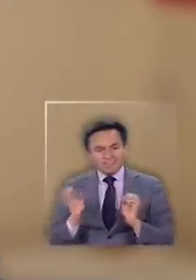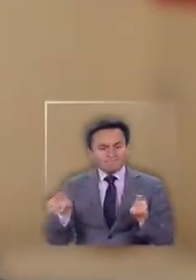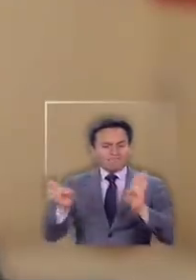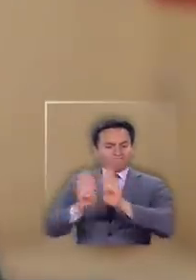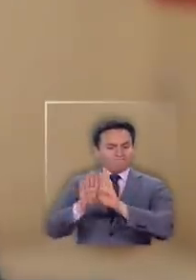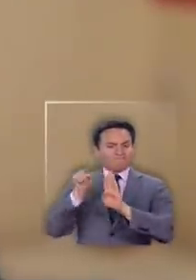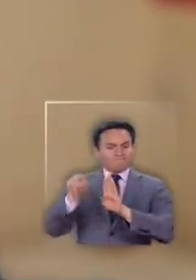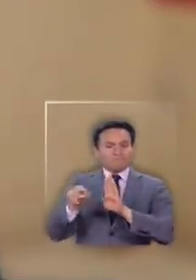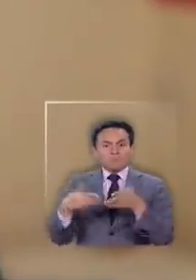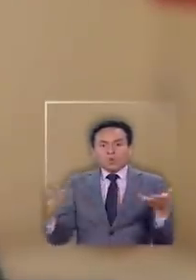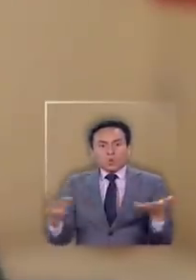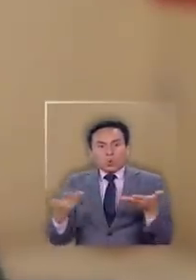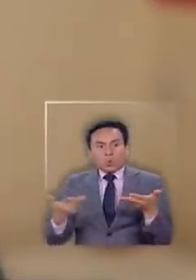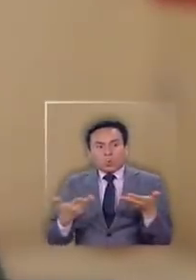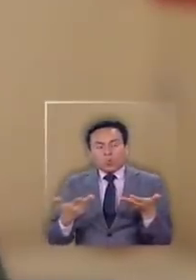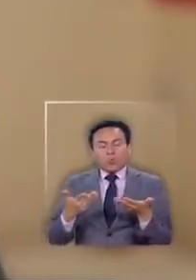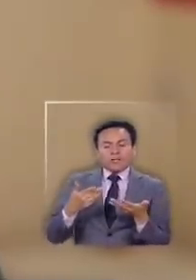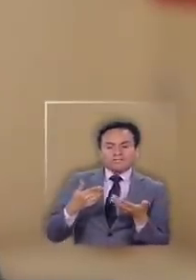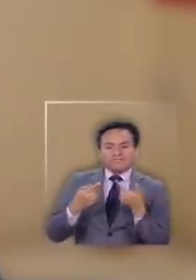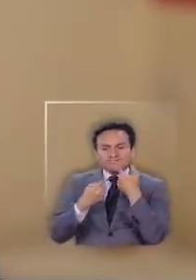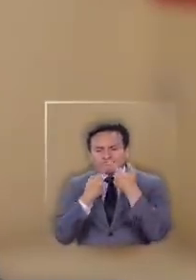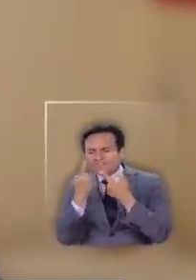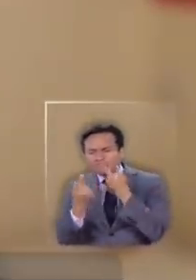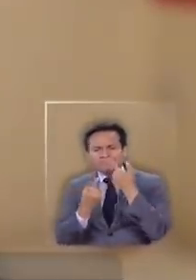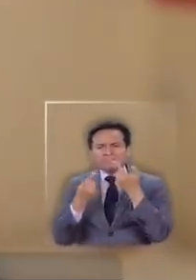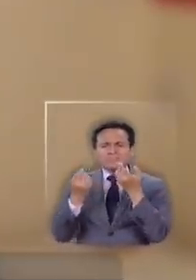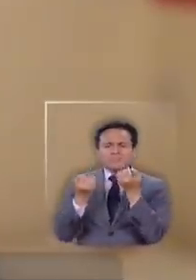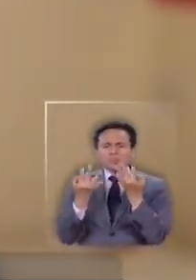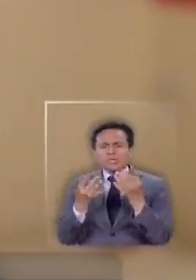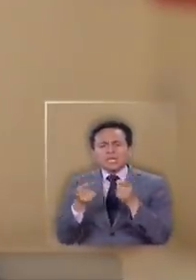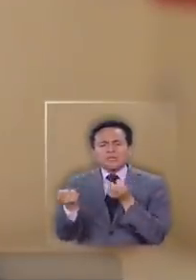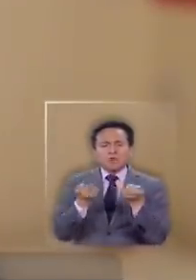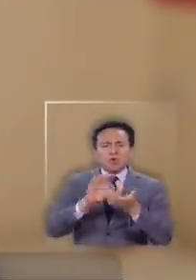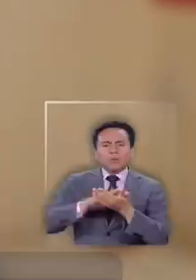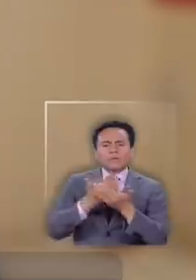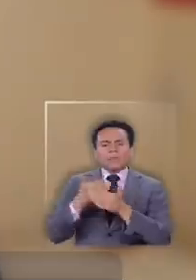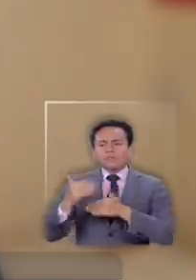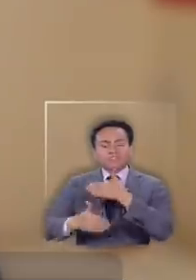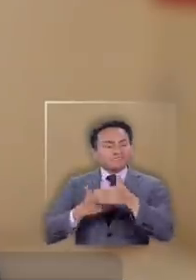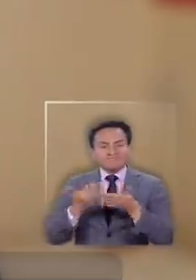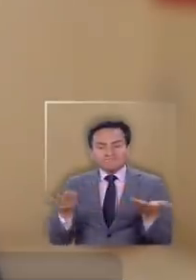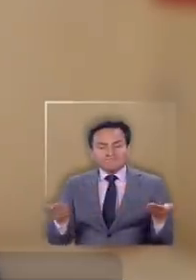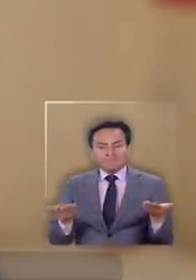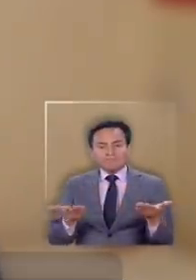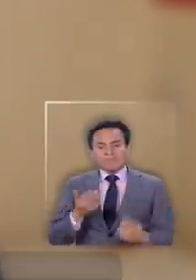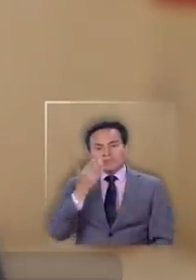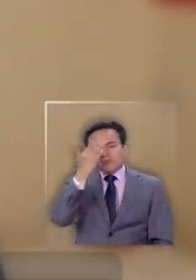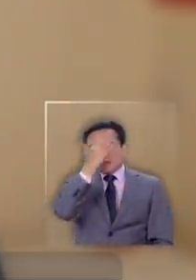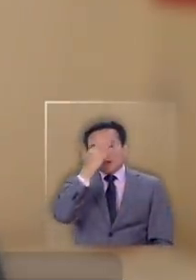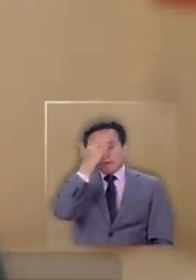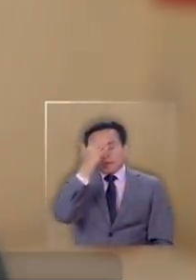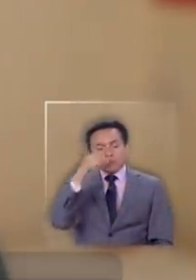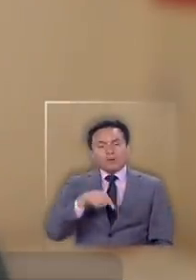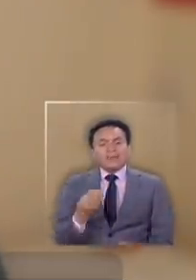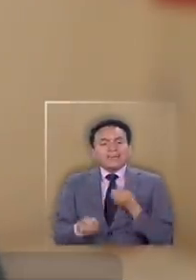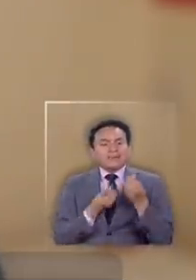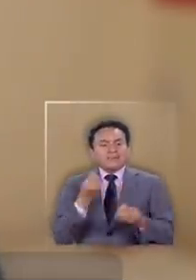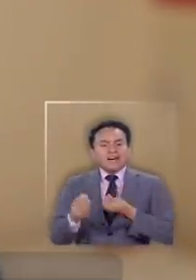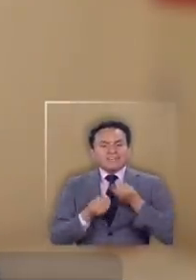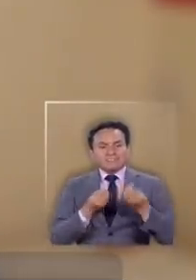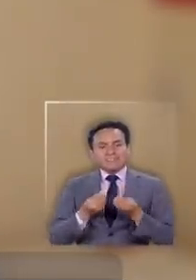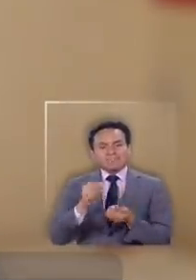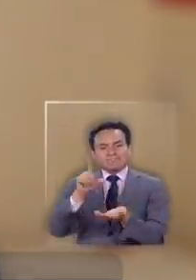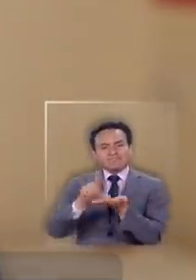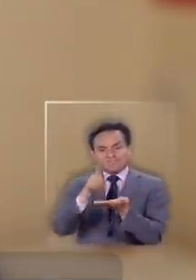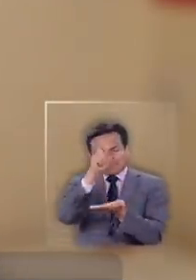forma de hacer escrutinio de cuál ha sido la gestión del proceso. Lo que preocupa sí es qué está pasando dentro de